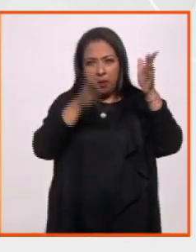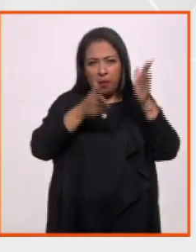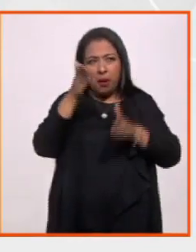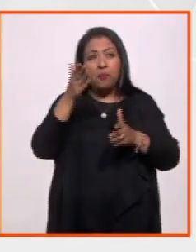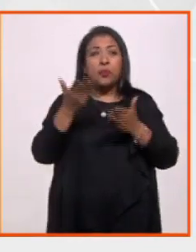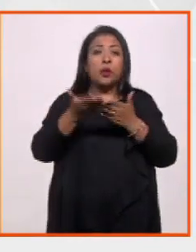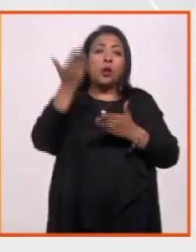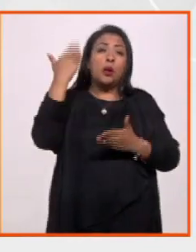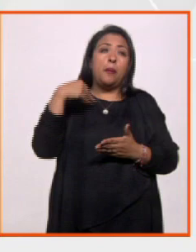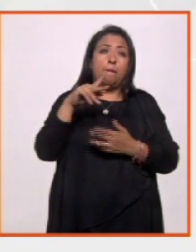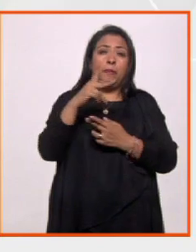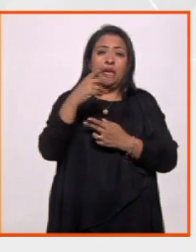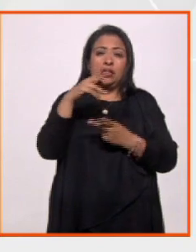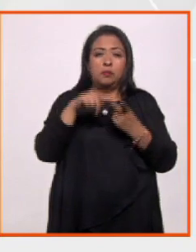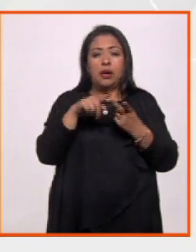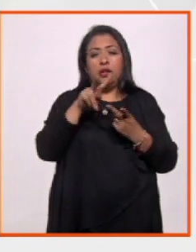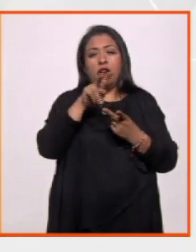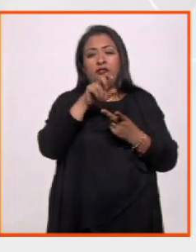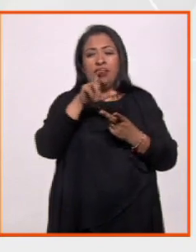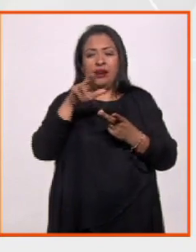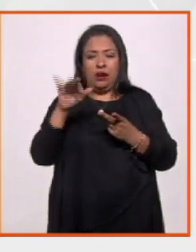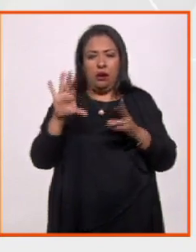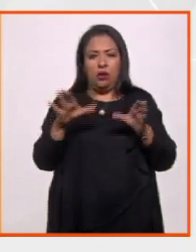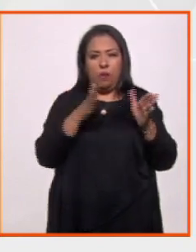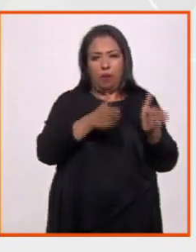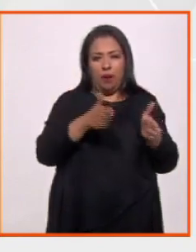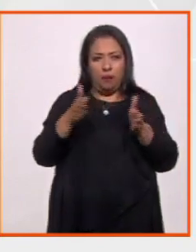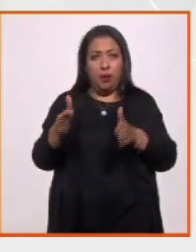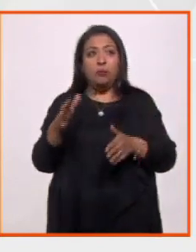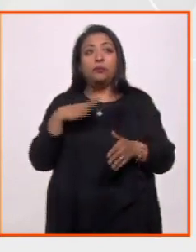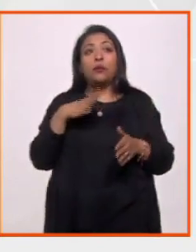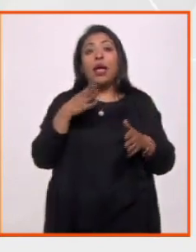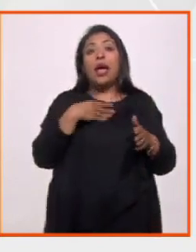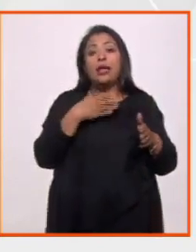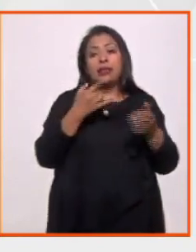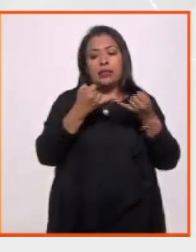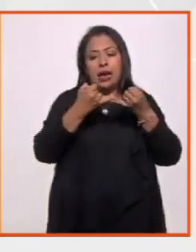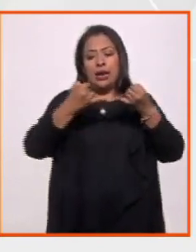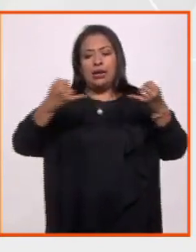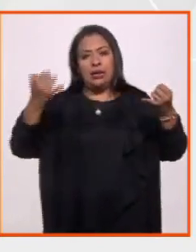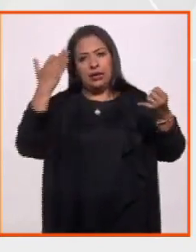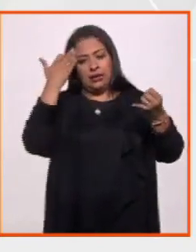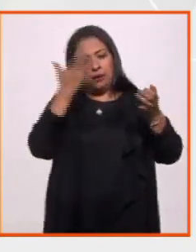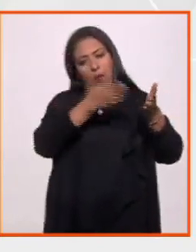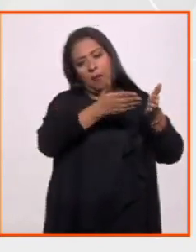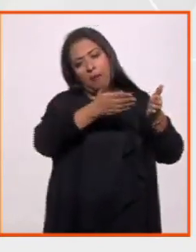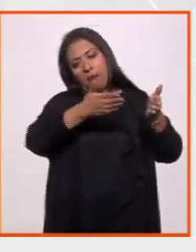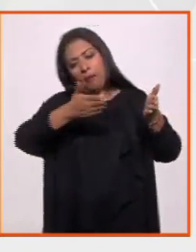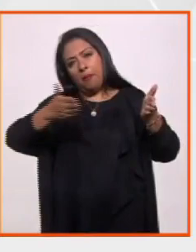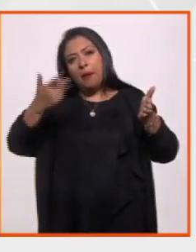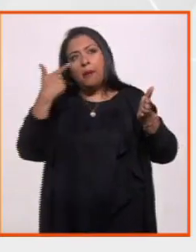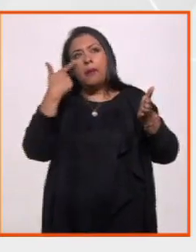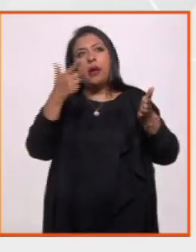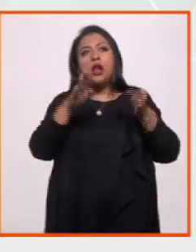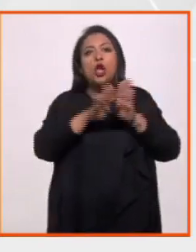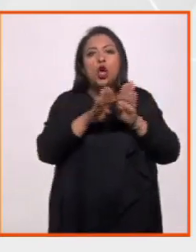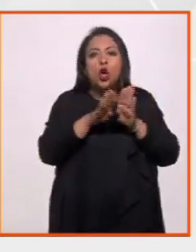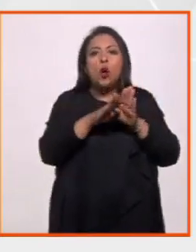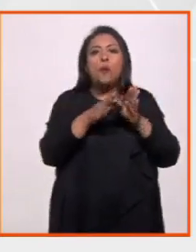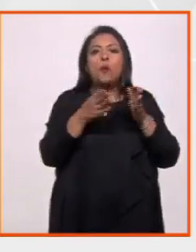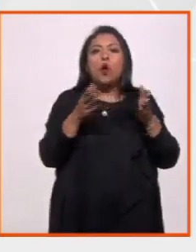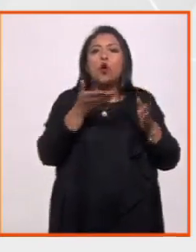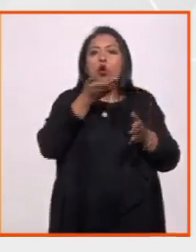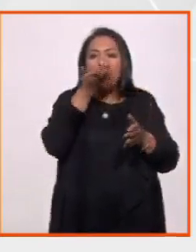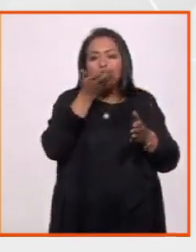de la época prehispánica y el virreinato. Hacemos toda la línea del tiempo para ver el sistema funerario, la